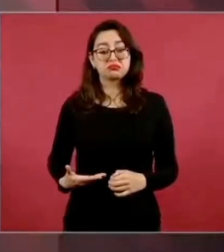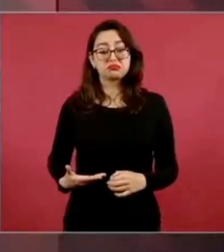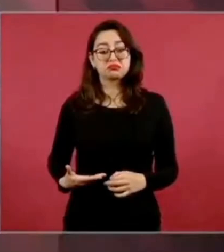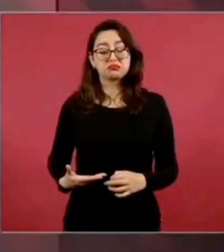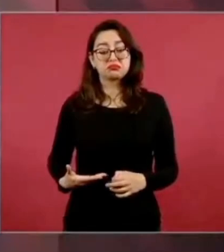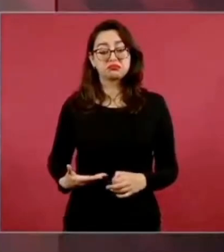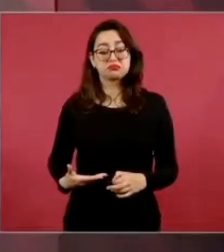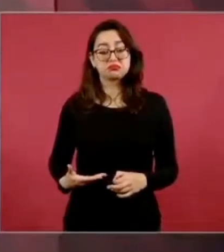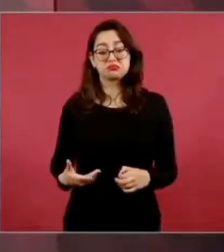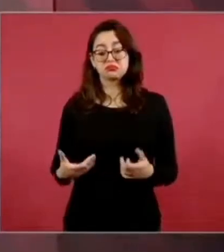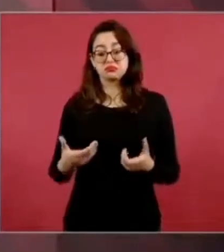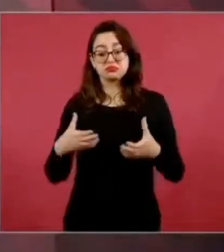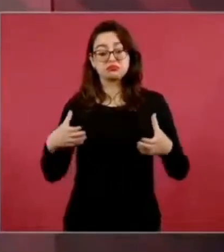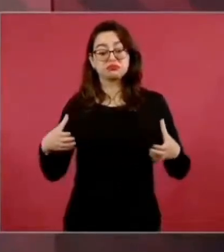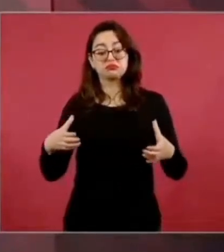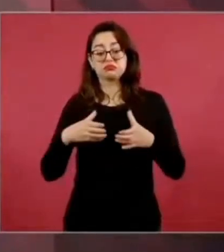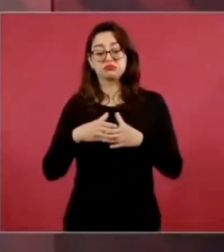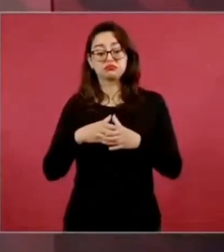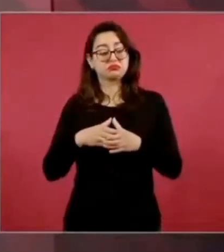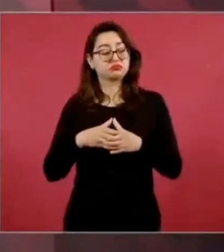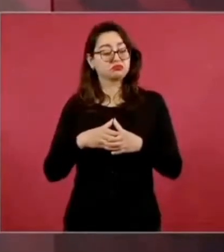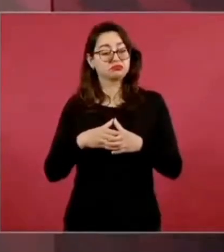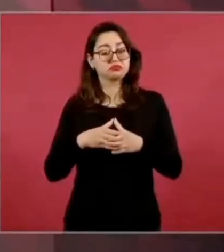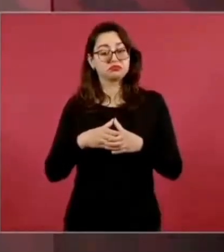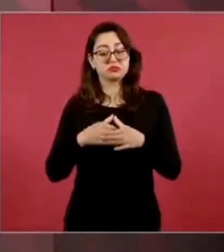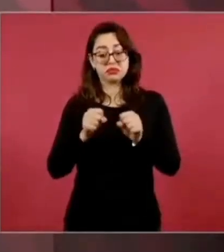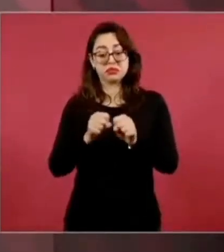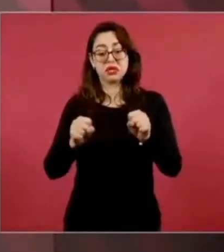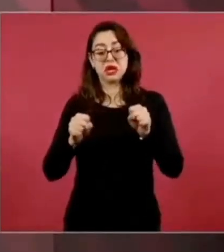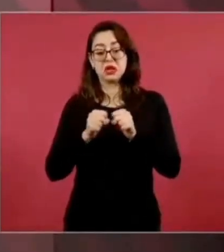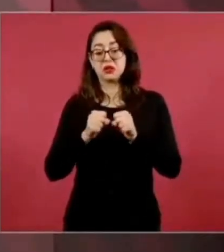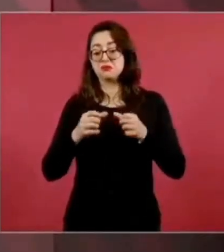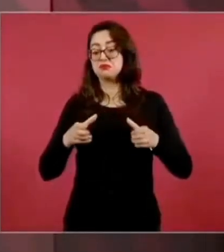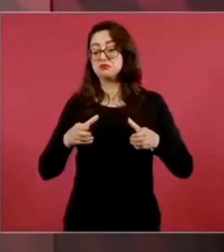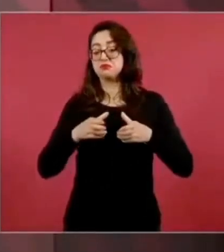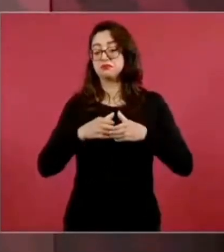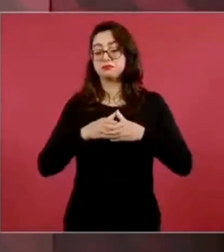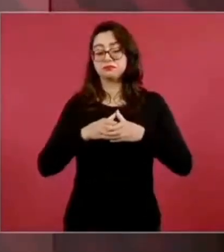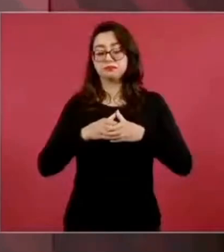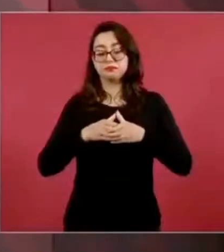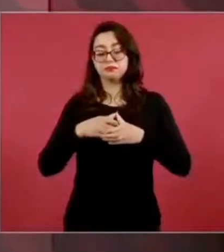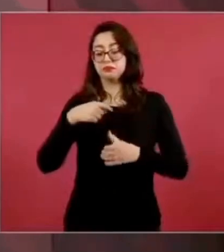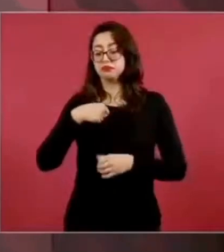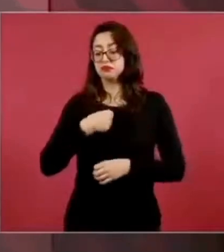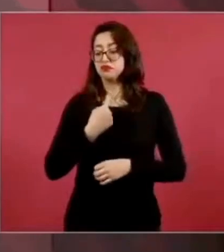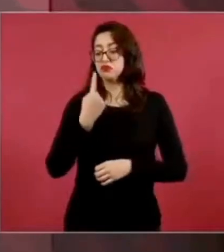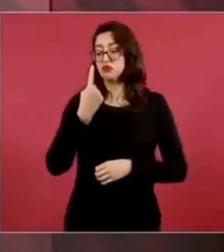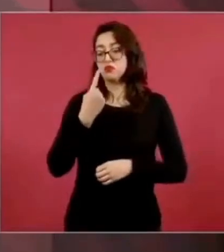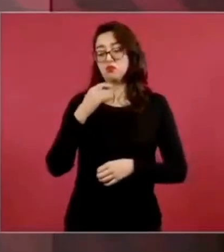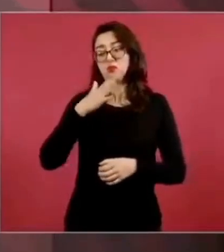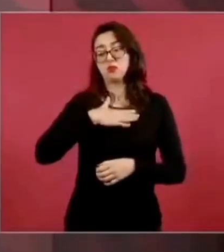del grupo de la sala él tiene votos de calidad.